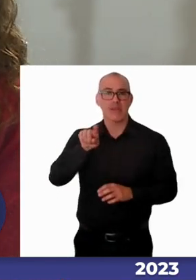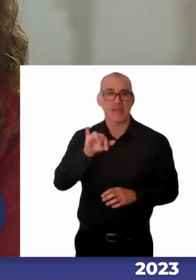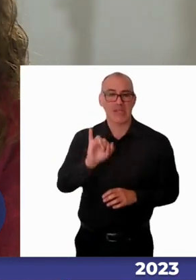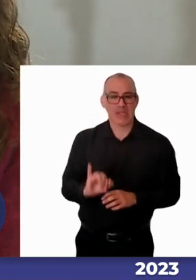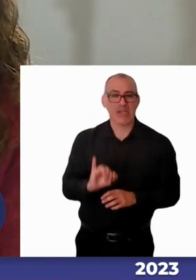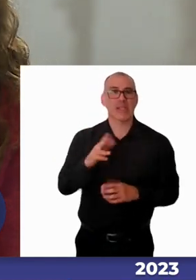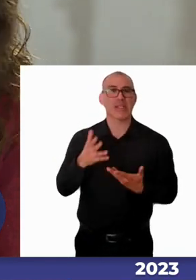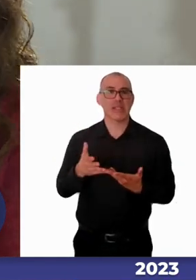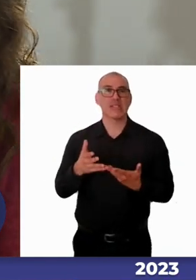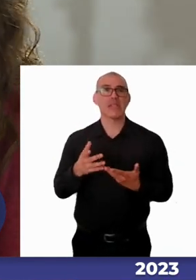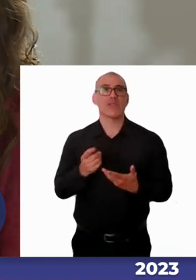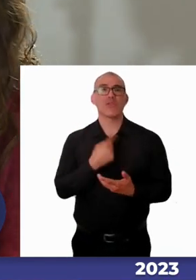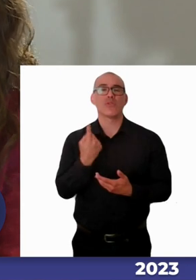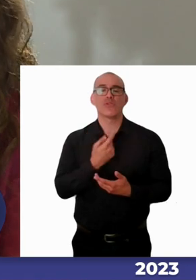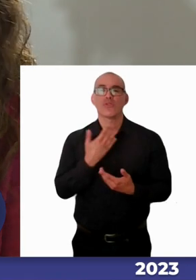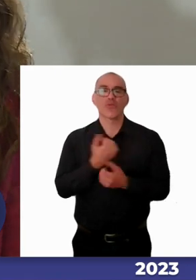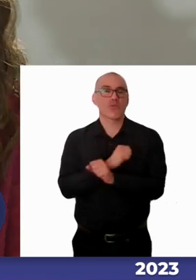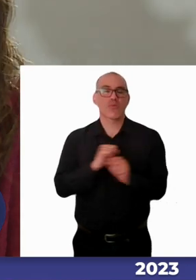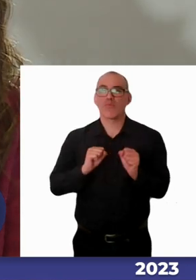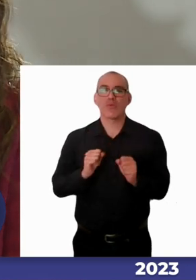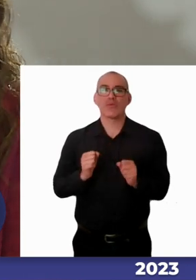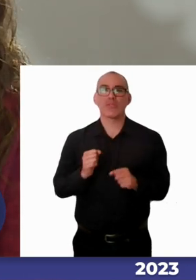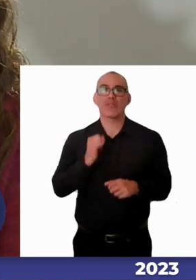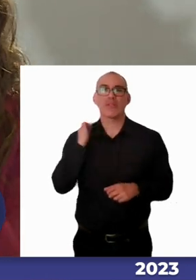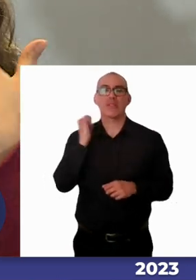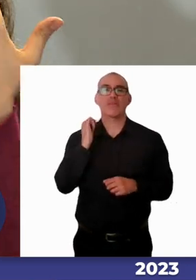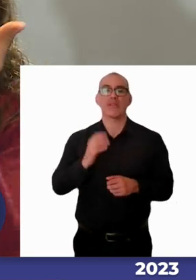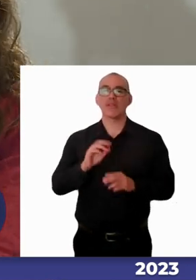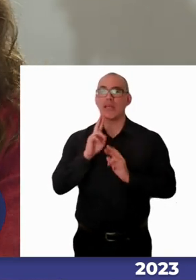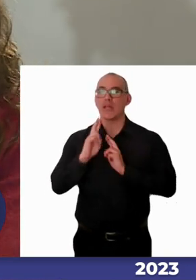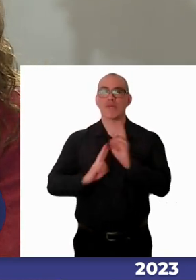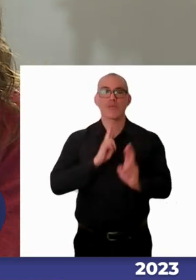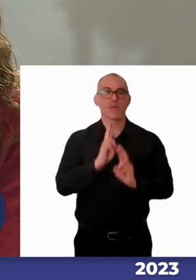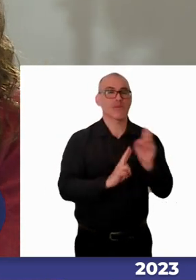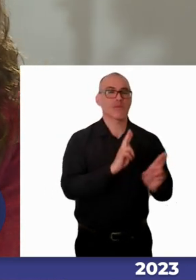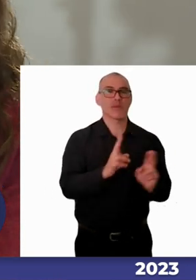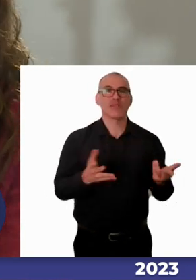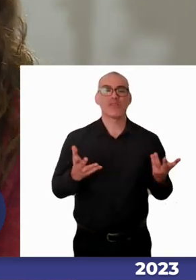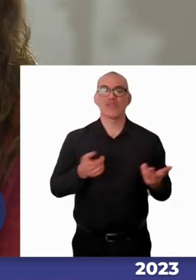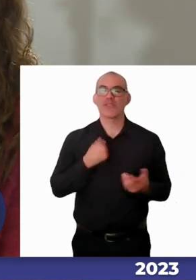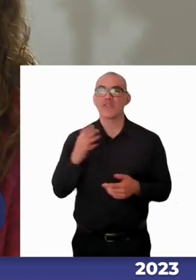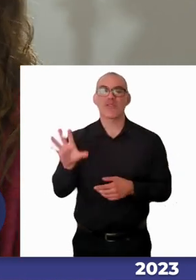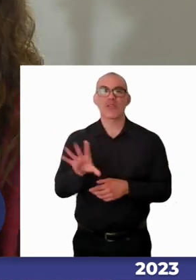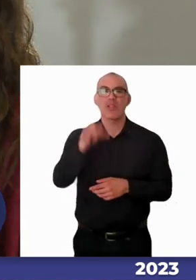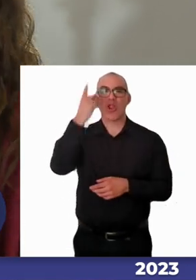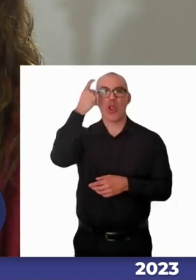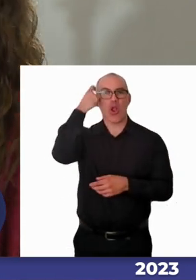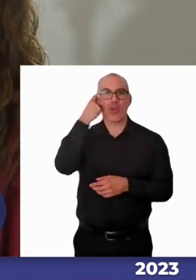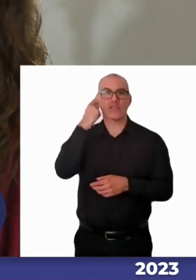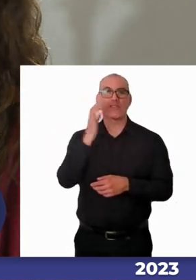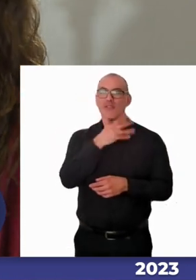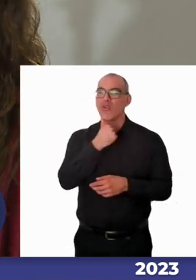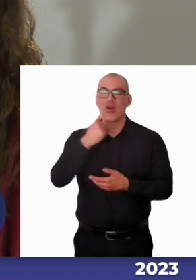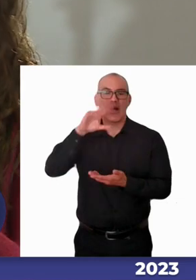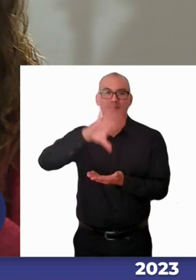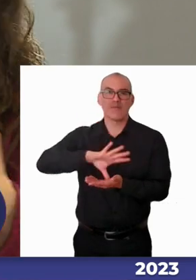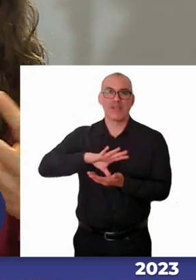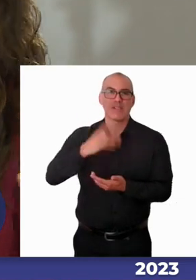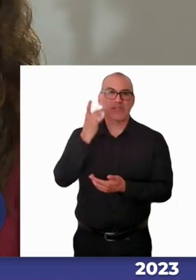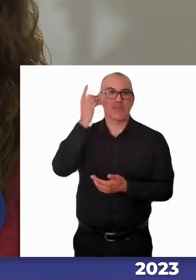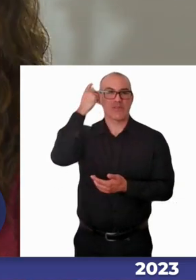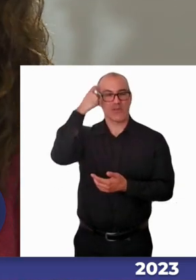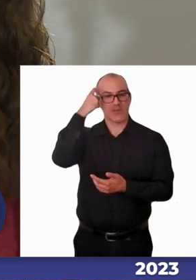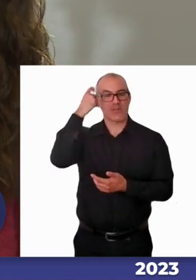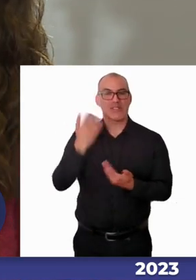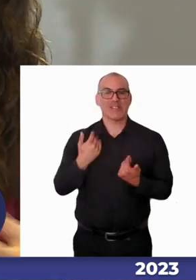en forma independiente y nosotros como país yo creo que no tenemos la conciencia de que eso es una inversión que necesitamos hacer que a lo